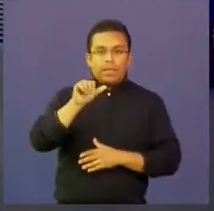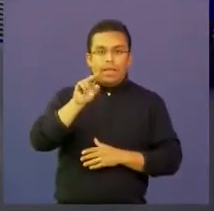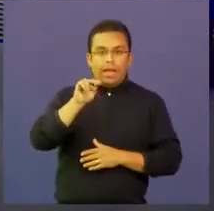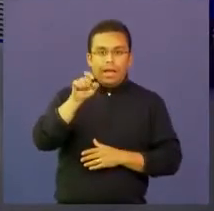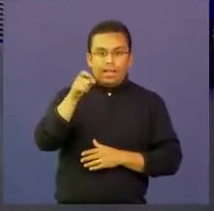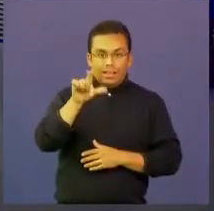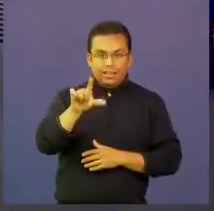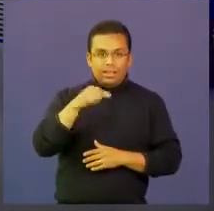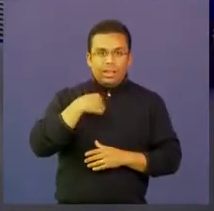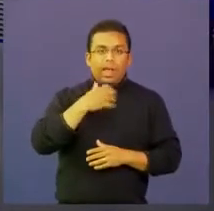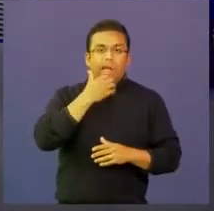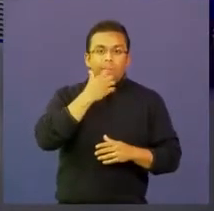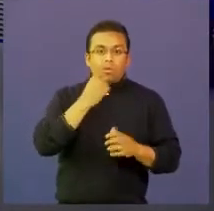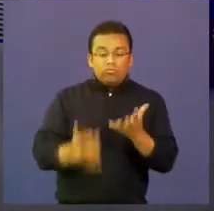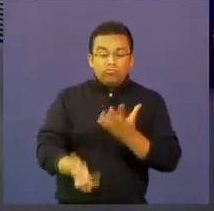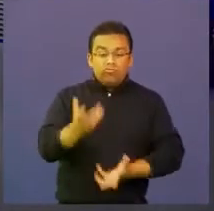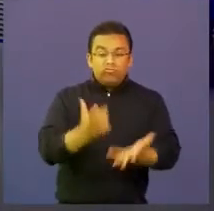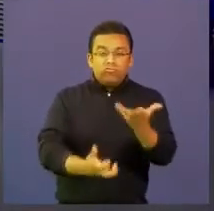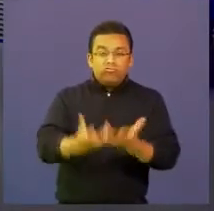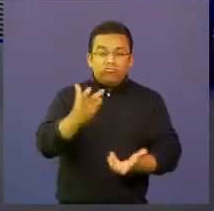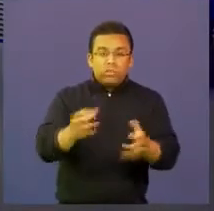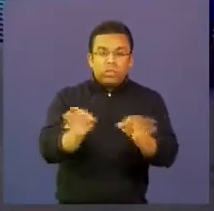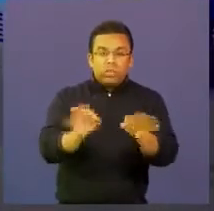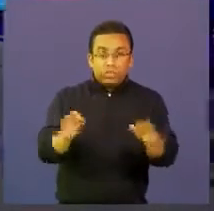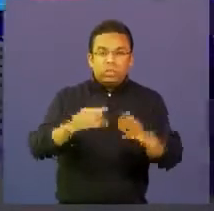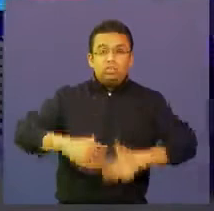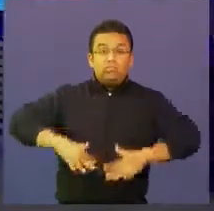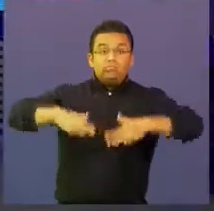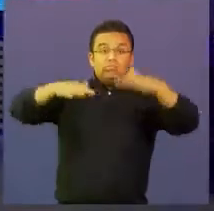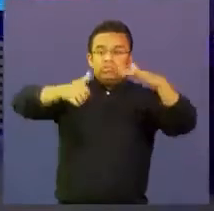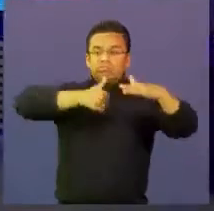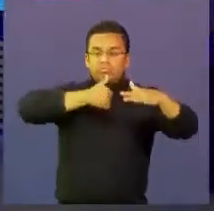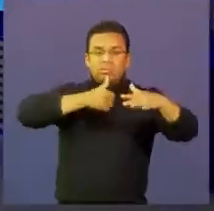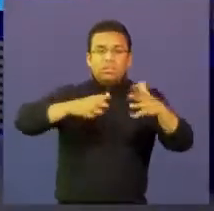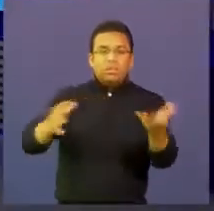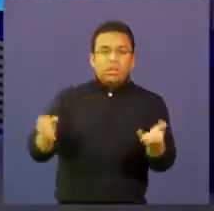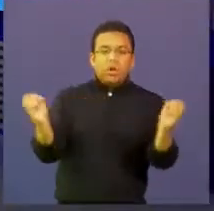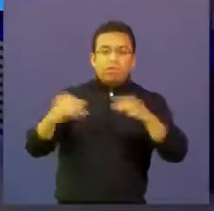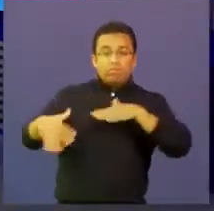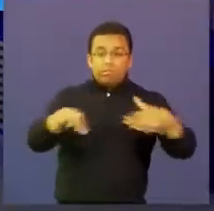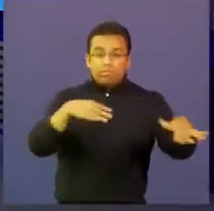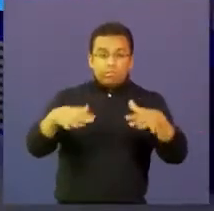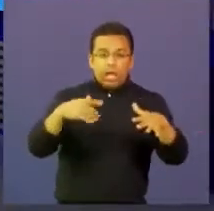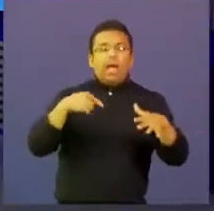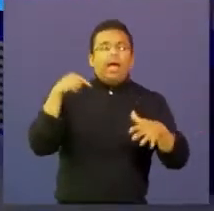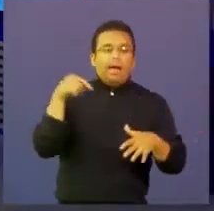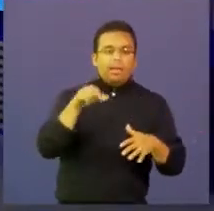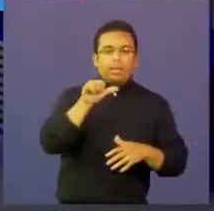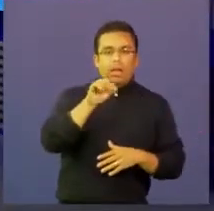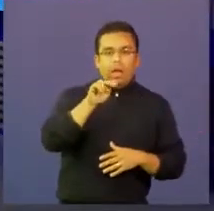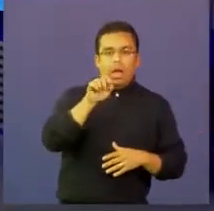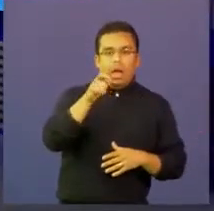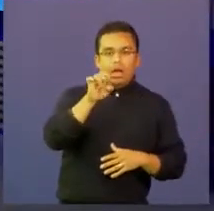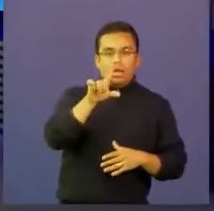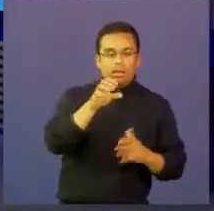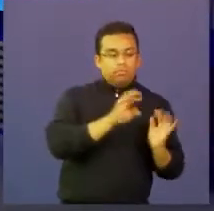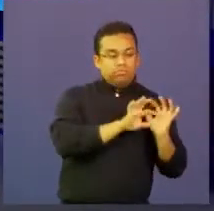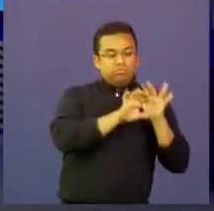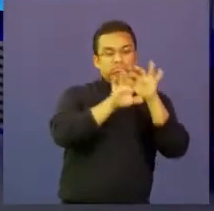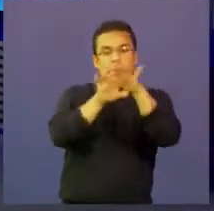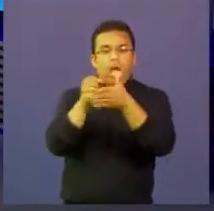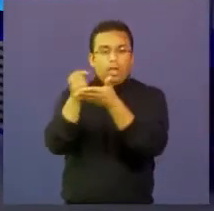desastres naturales, evacuación y atención aeromédica. También queremos que nuestro juego sirva de plataforma